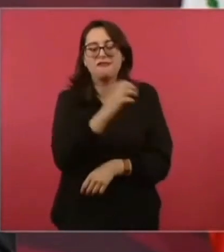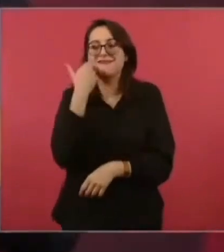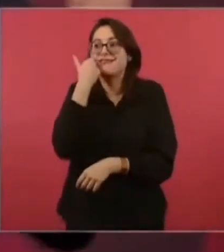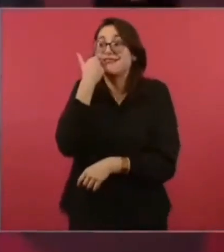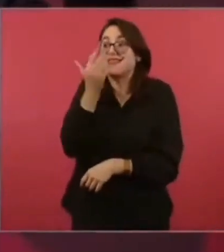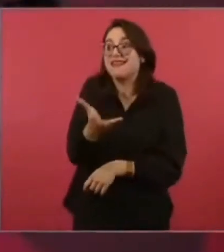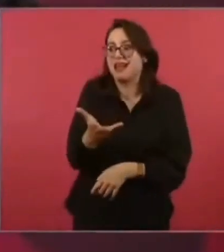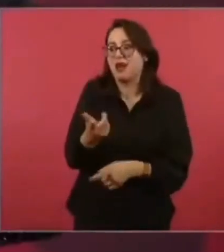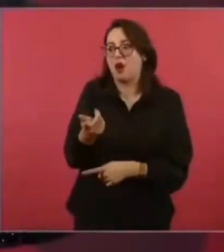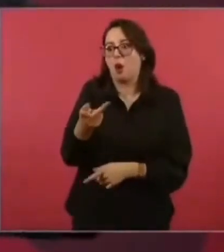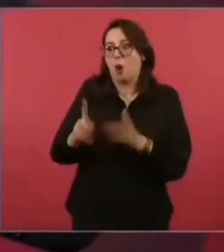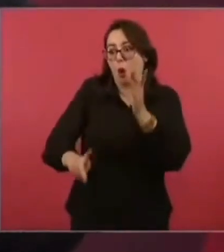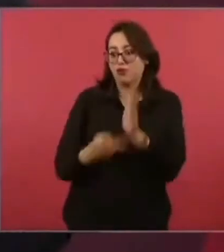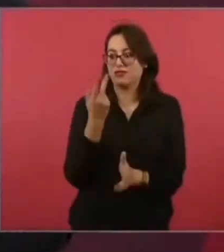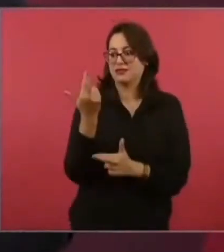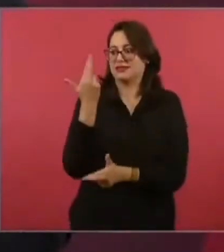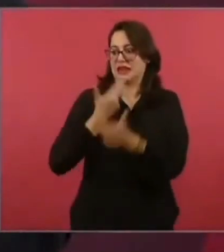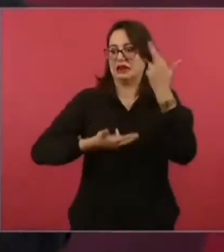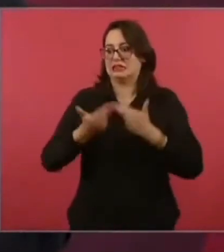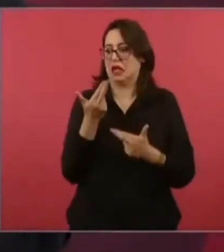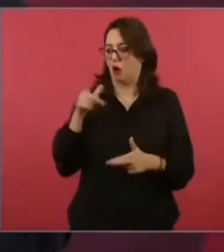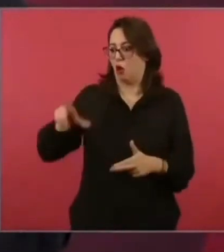que quieren de nuevo